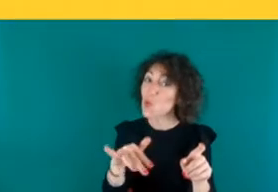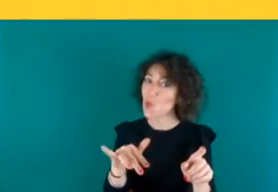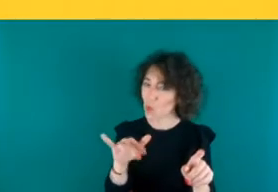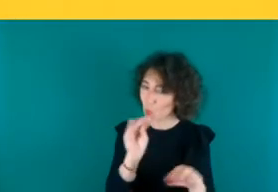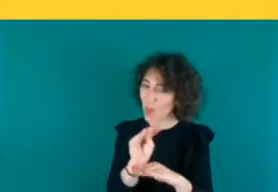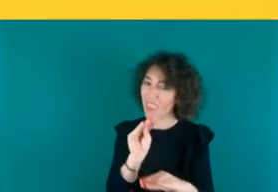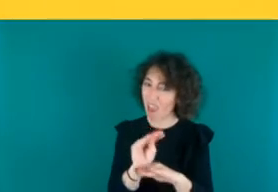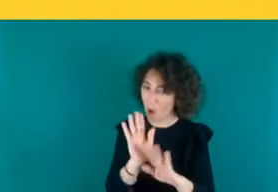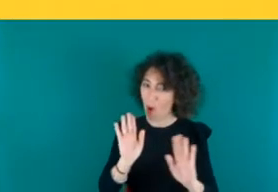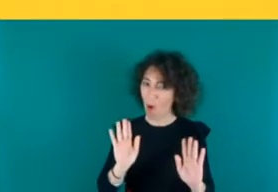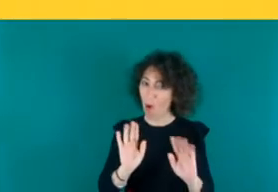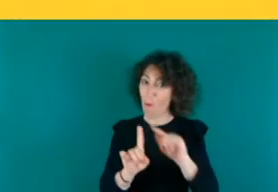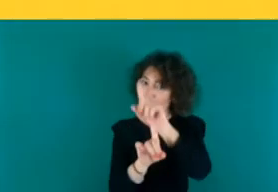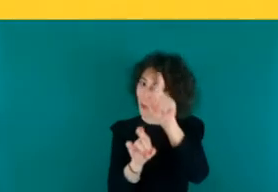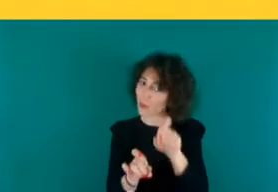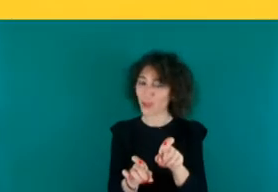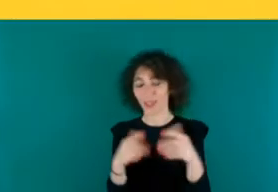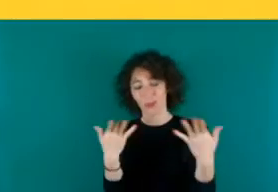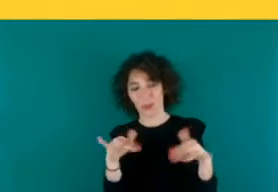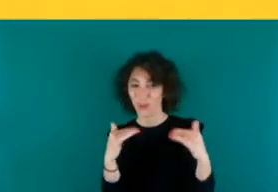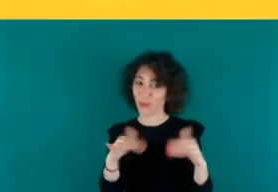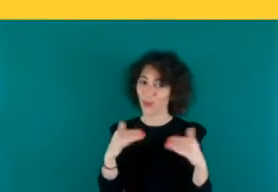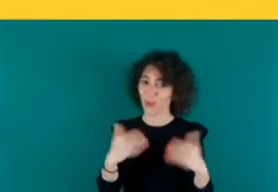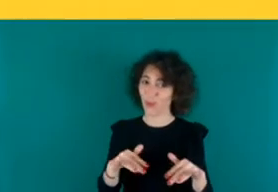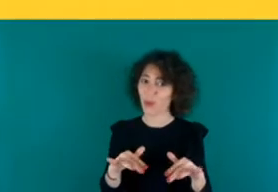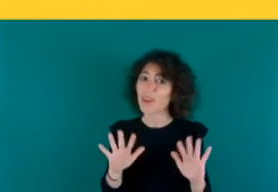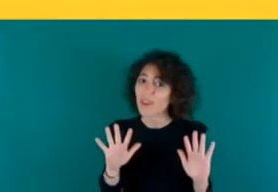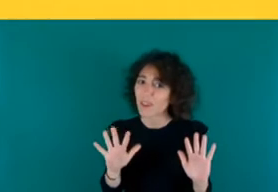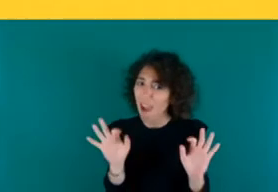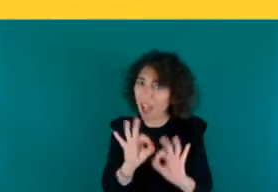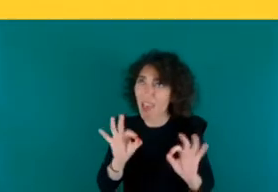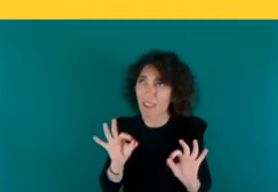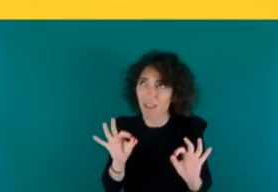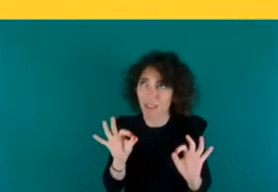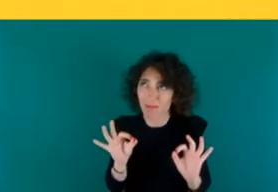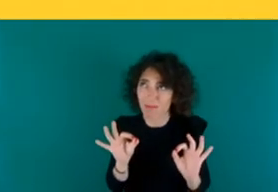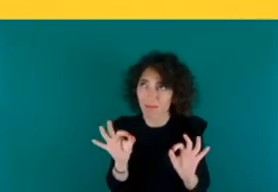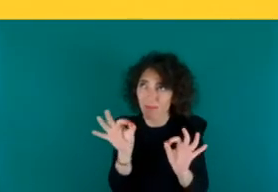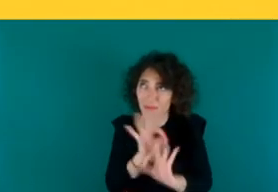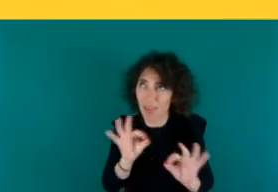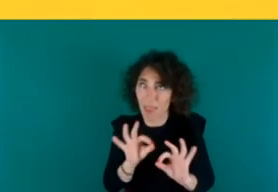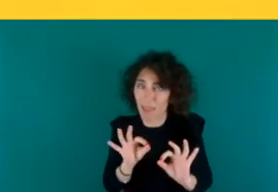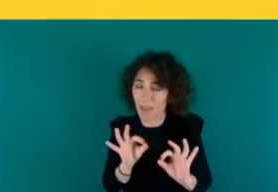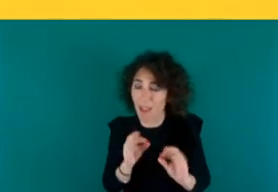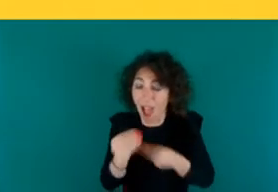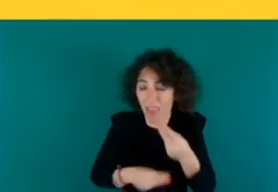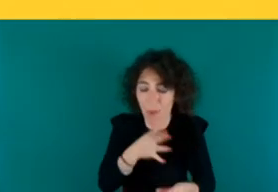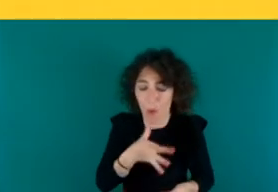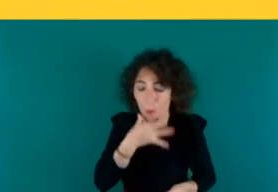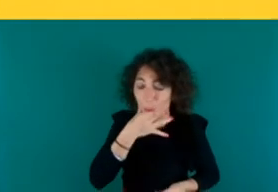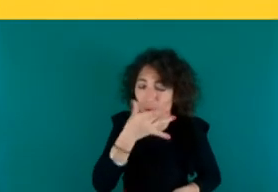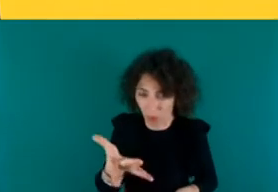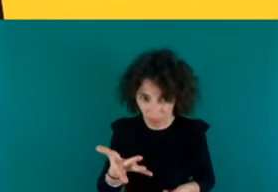Unas preguntas que a nadie se le ocurriría hacer. Entonces, imagínense